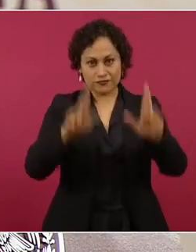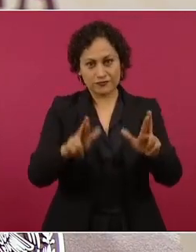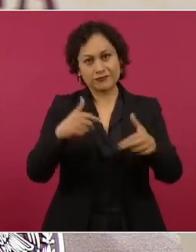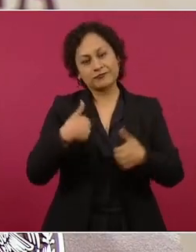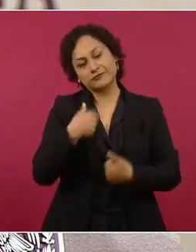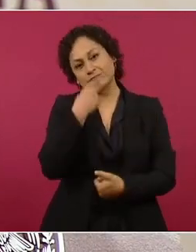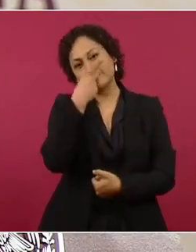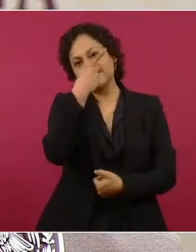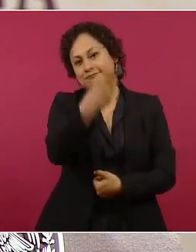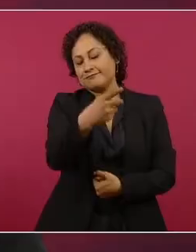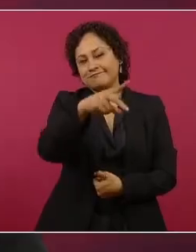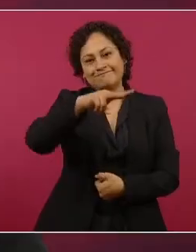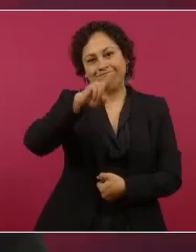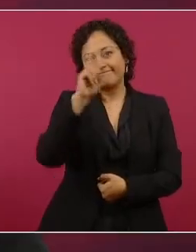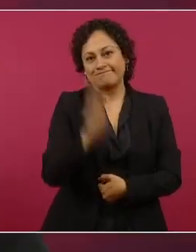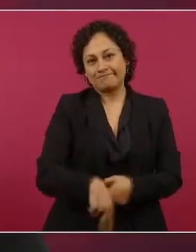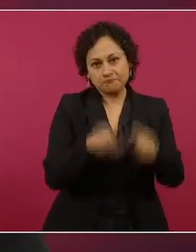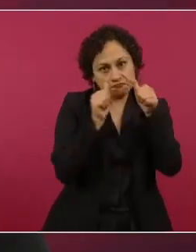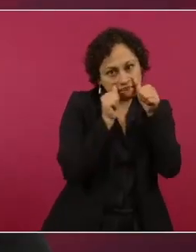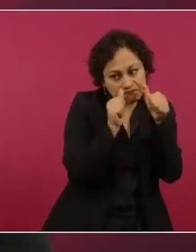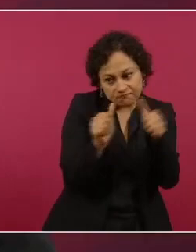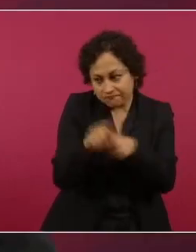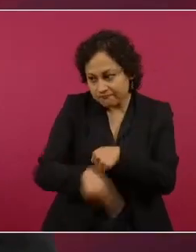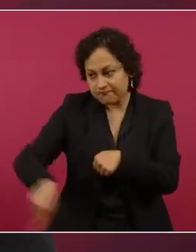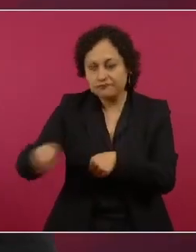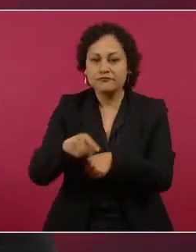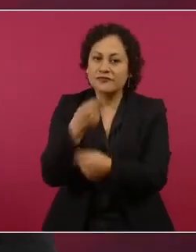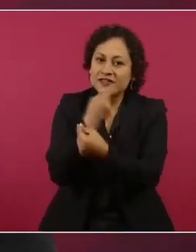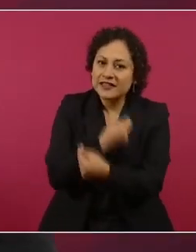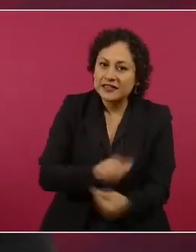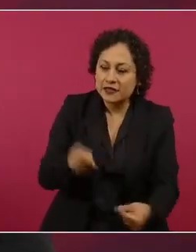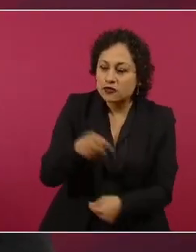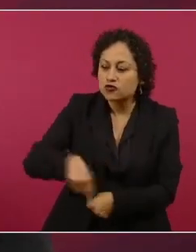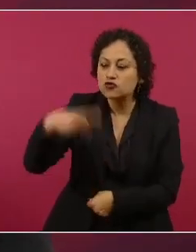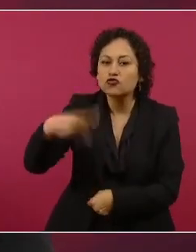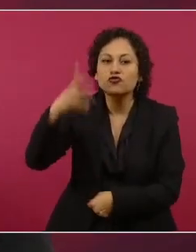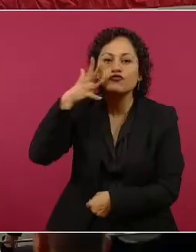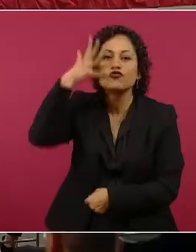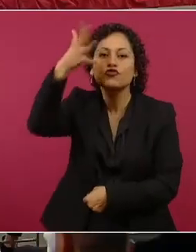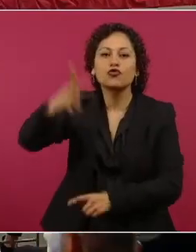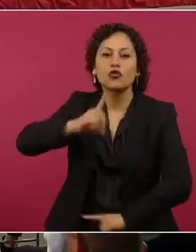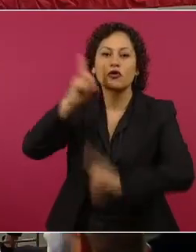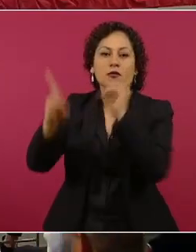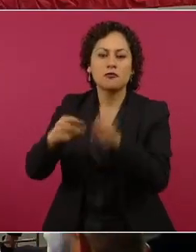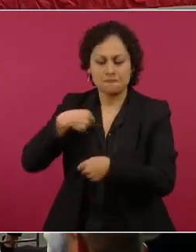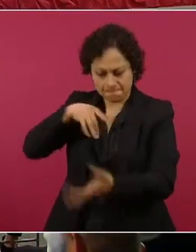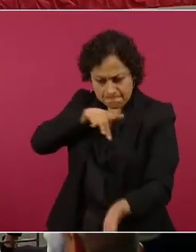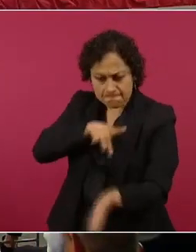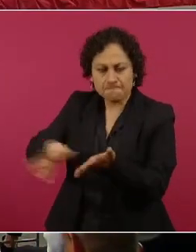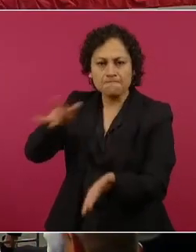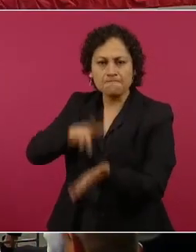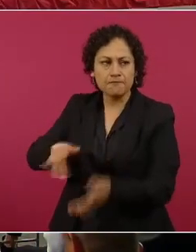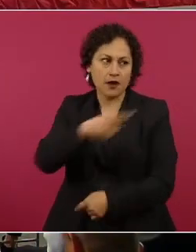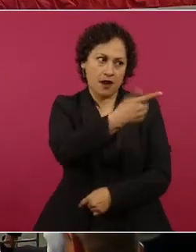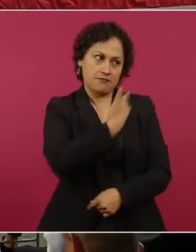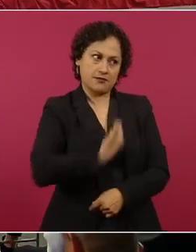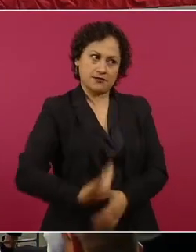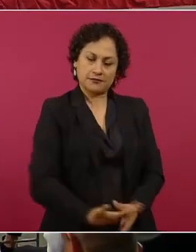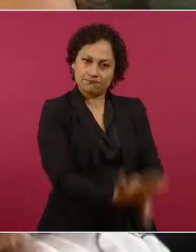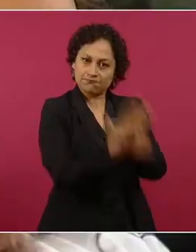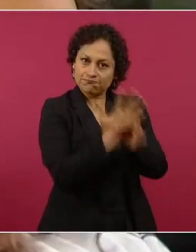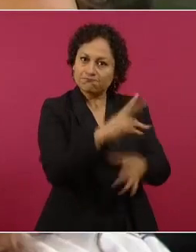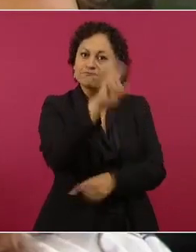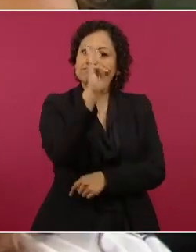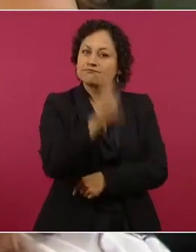a sus carreras profesionales. Pues como decía el presidente, el deporte en los jóvenes es la mejor opción